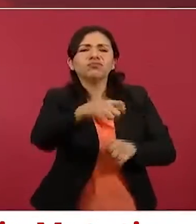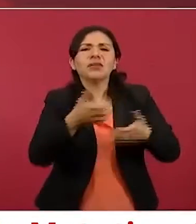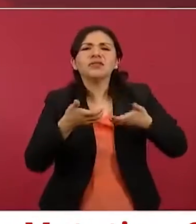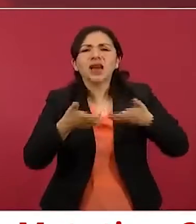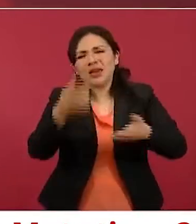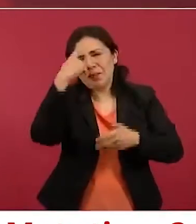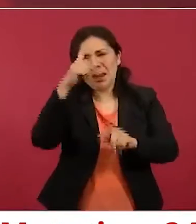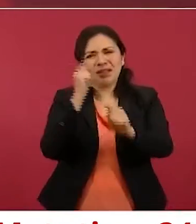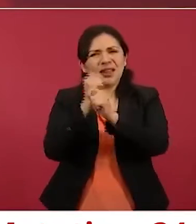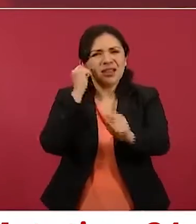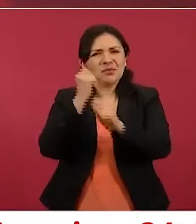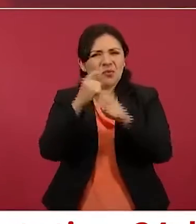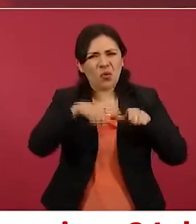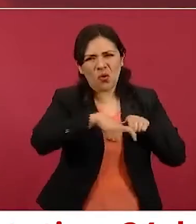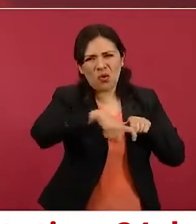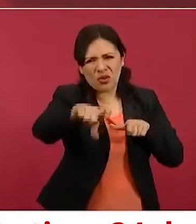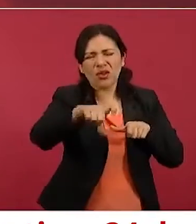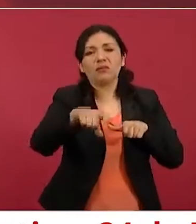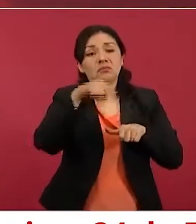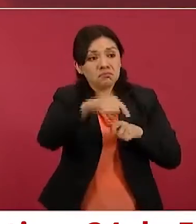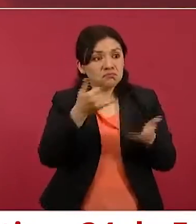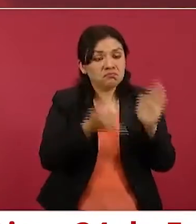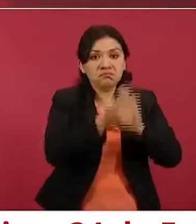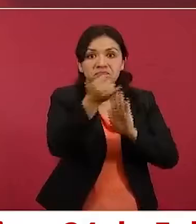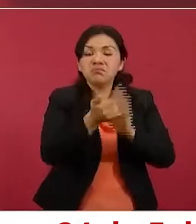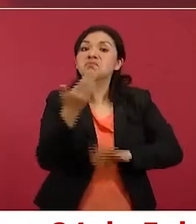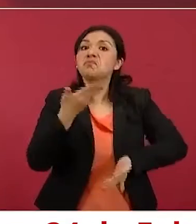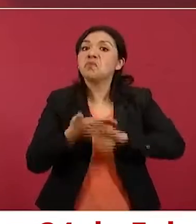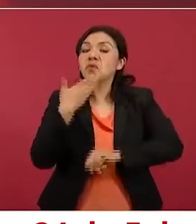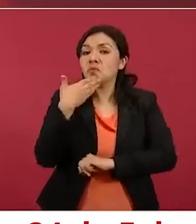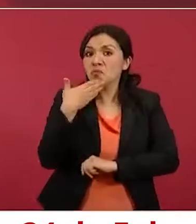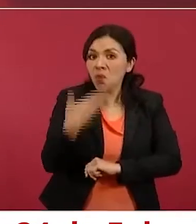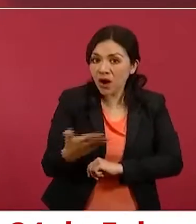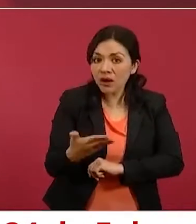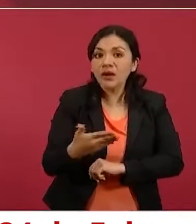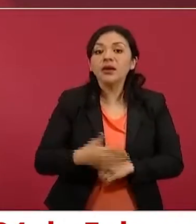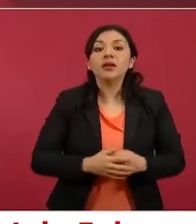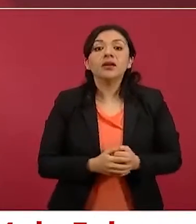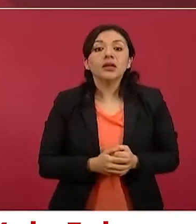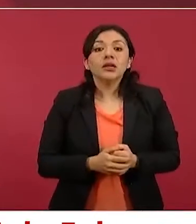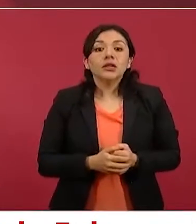transporte, una muy buena obra urbana. También